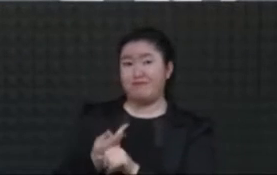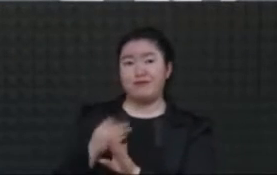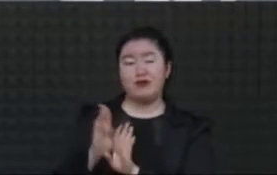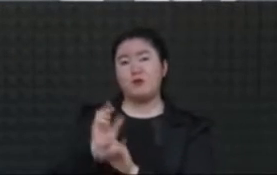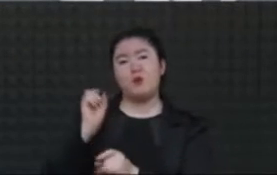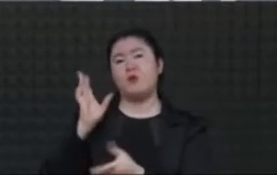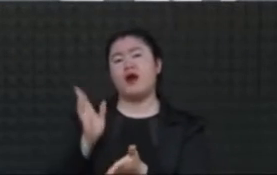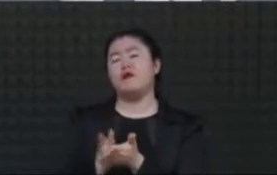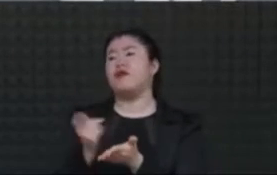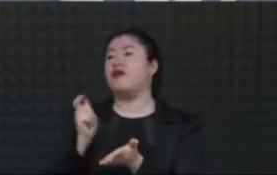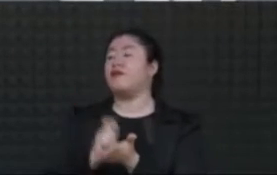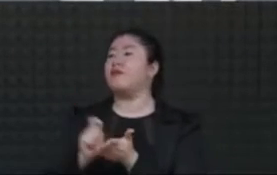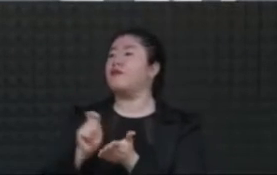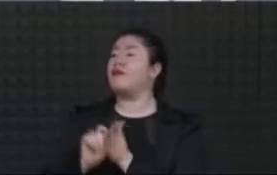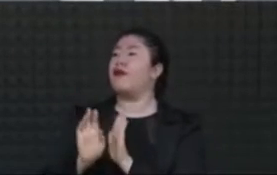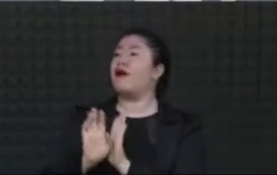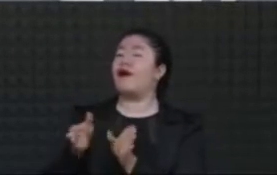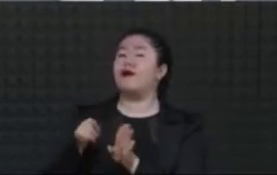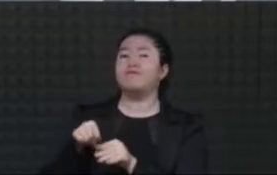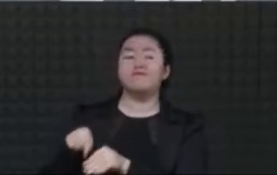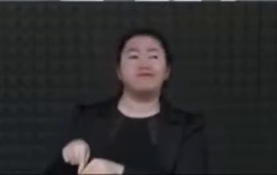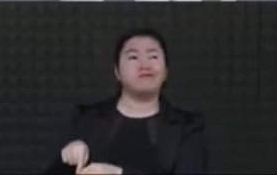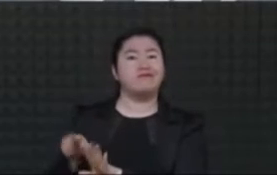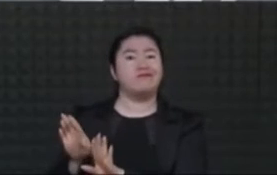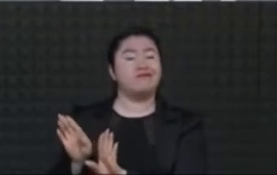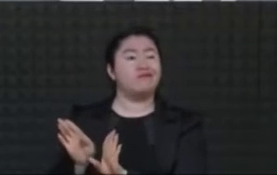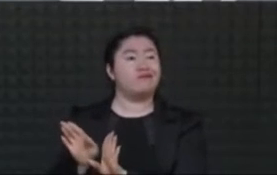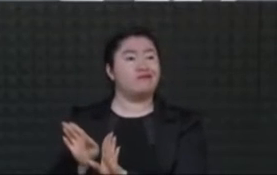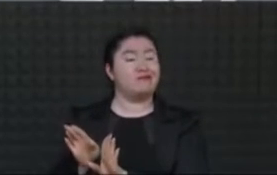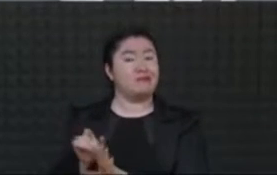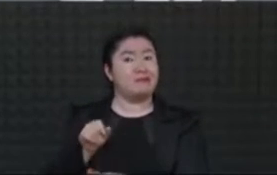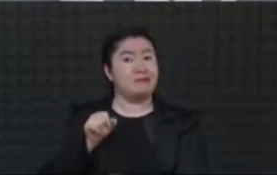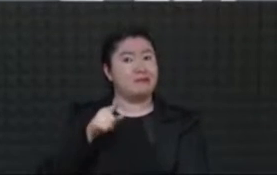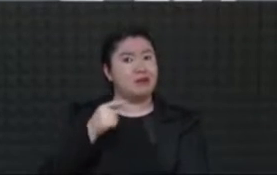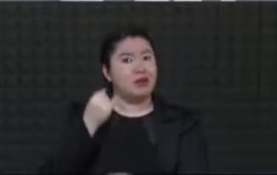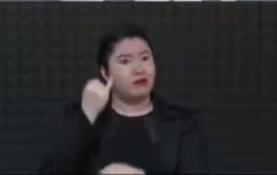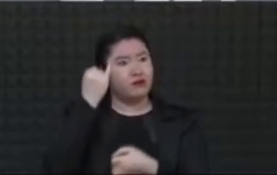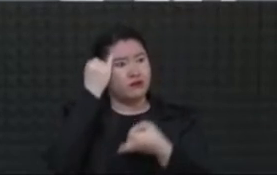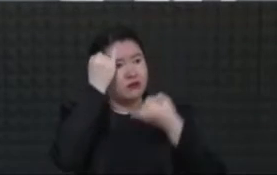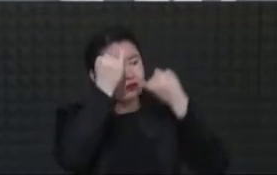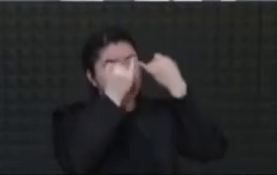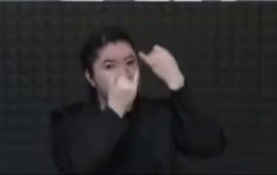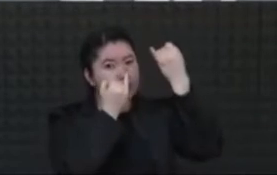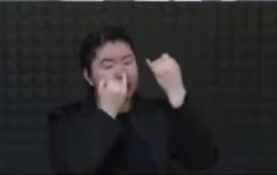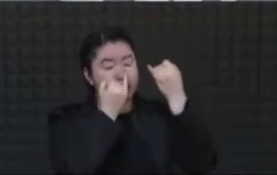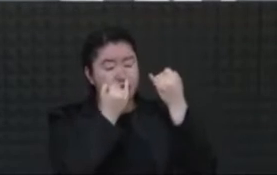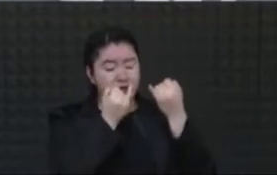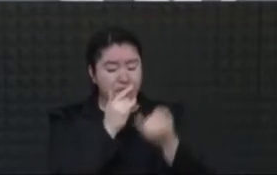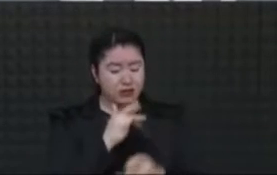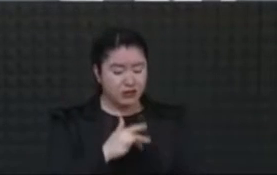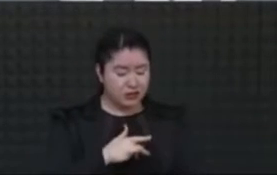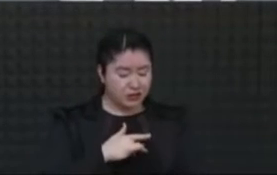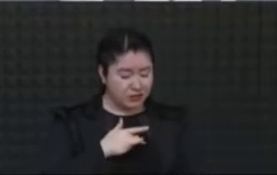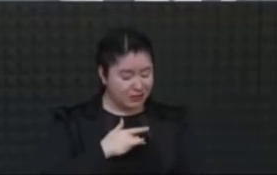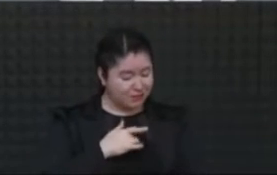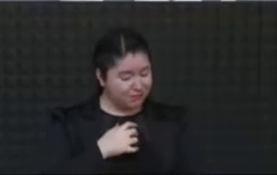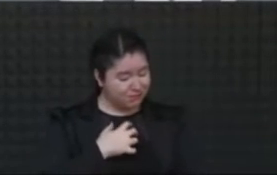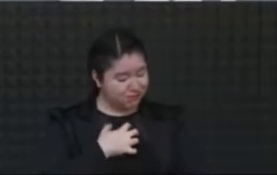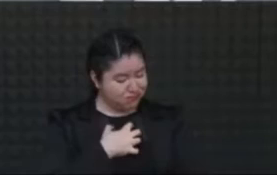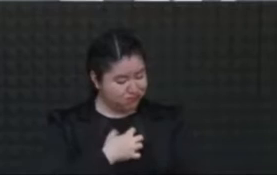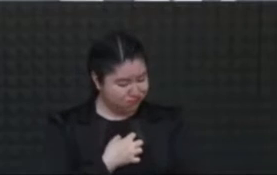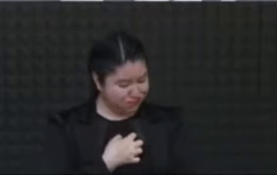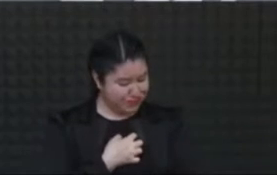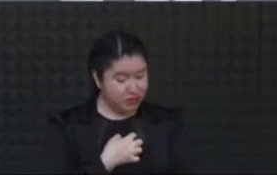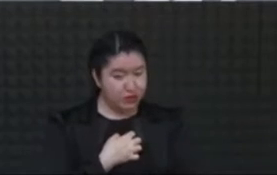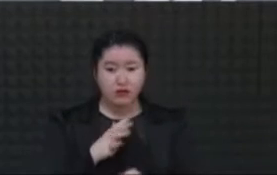la narrativa histórica con estigmas que dolían y que siguen doliendo. El estigma de la